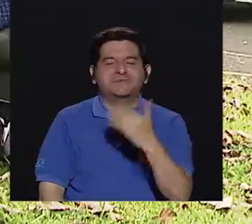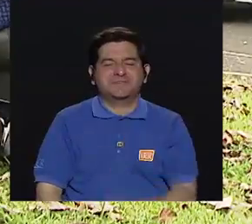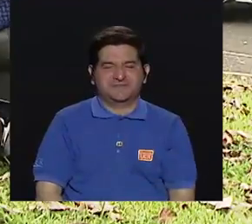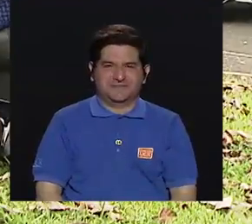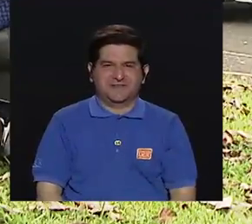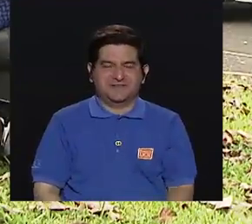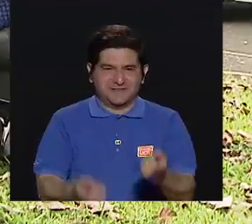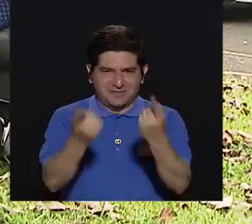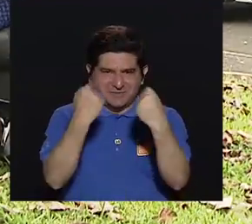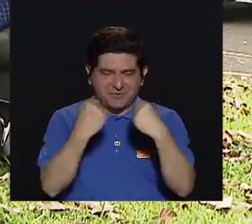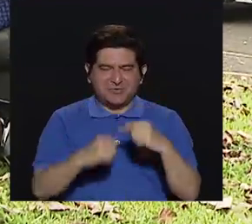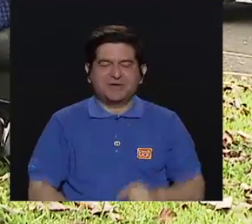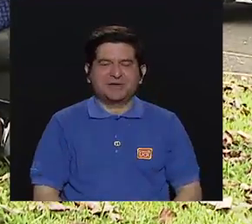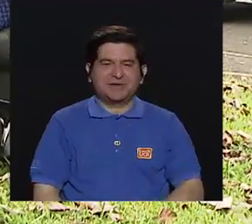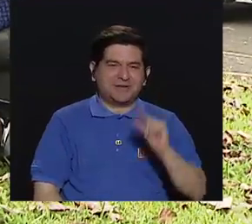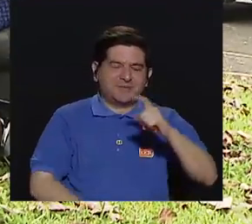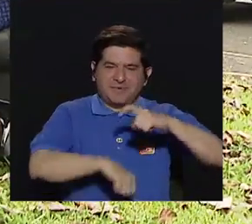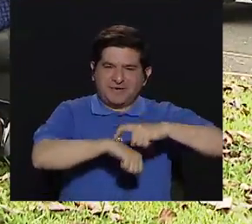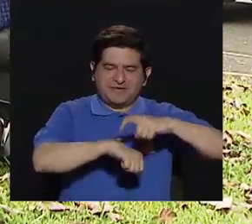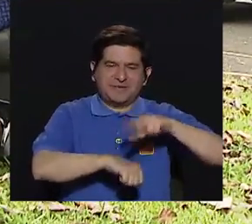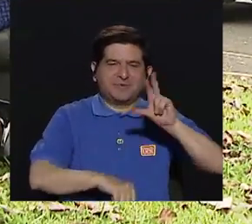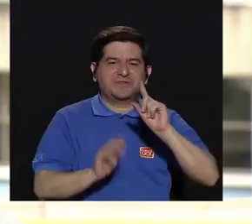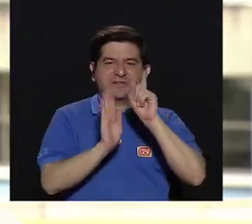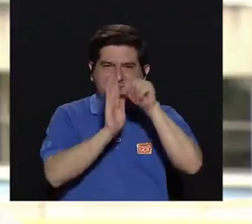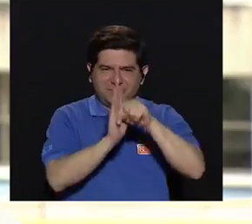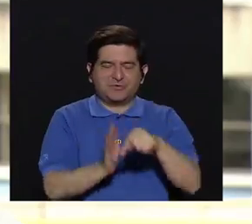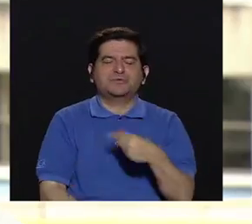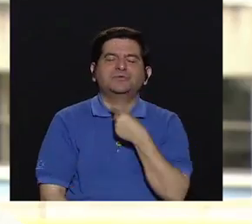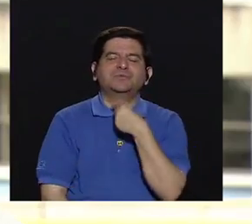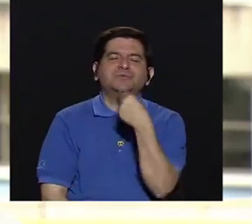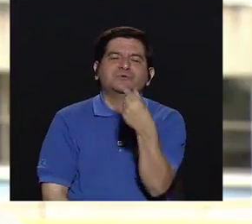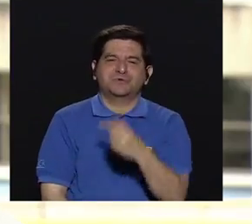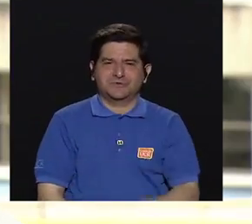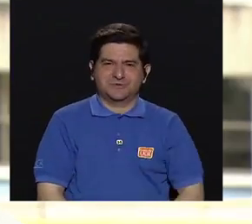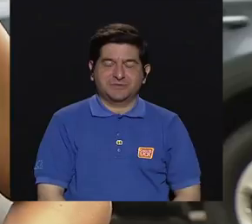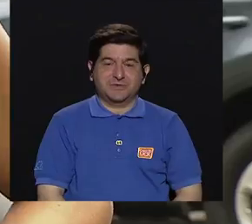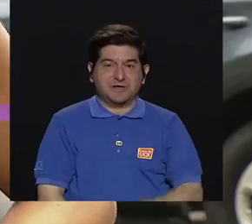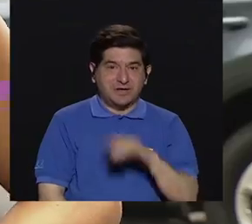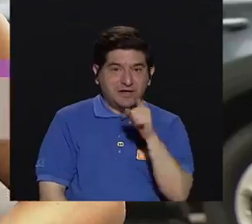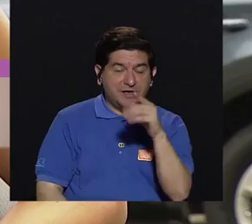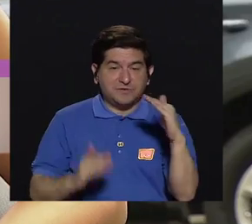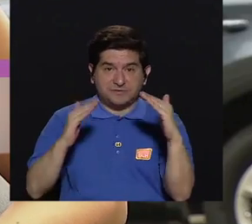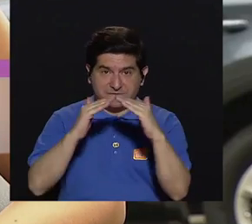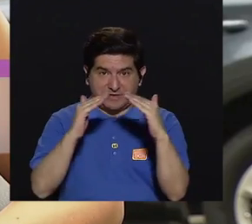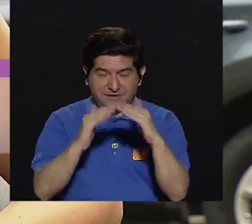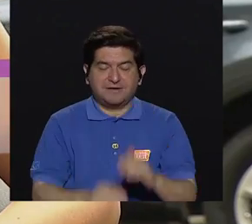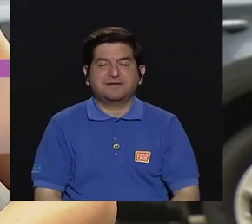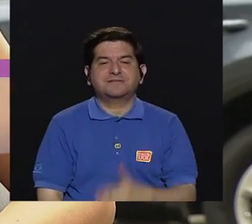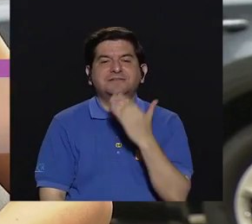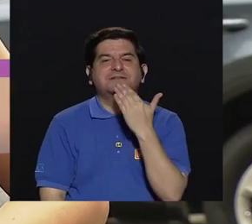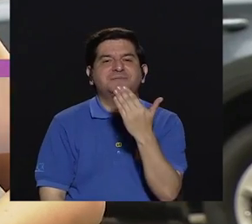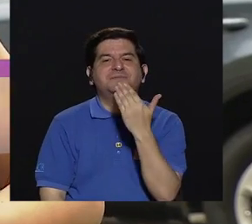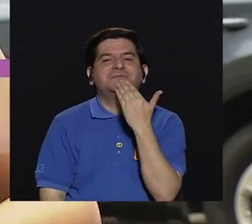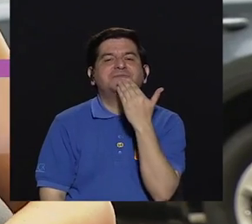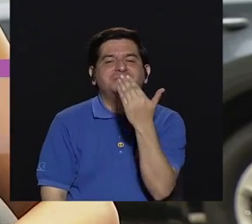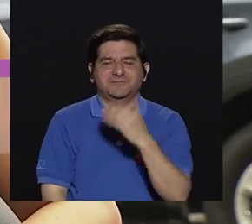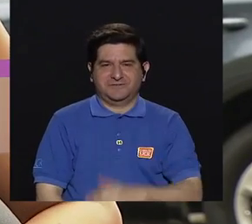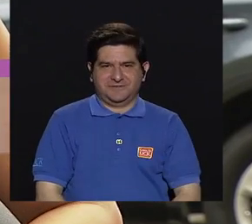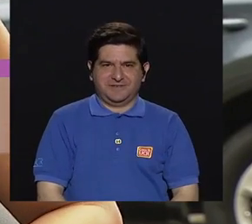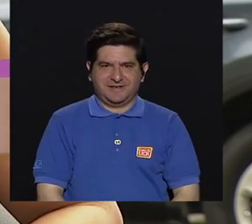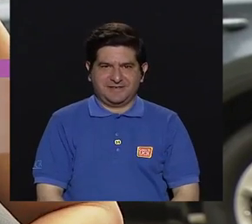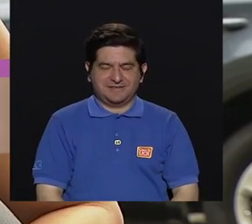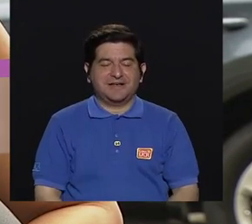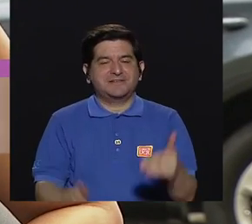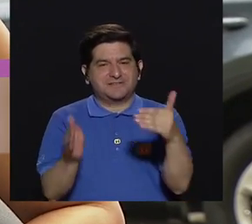por acompañarnos en este ratito, en esta media hora. Ha sido un gusto. Muchas gracias. Y a ustedes allá en sus casas, muchísimas gracias